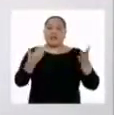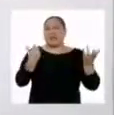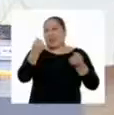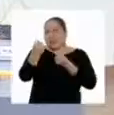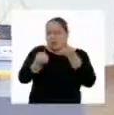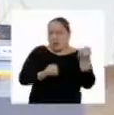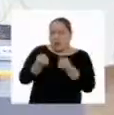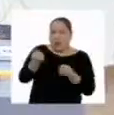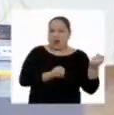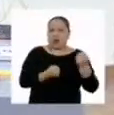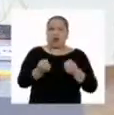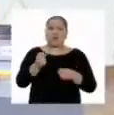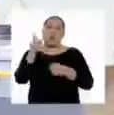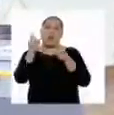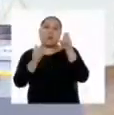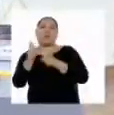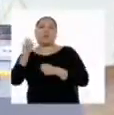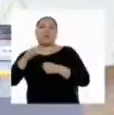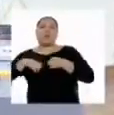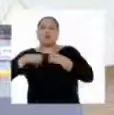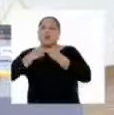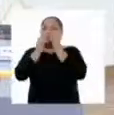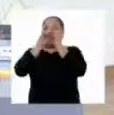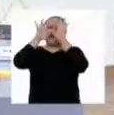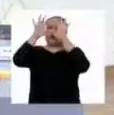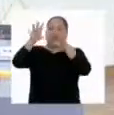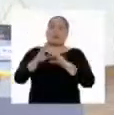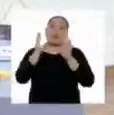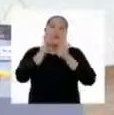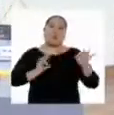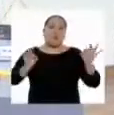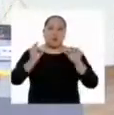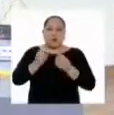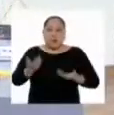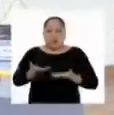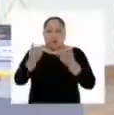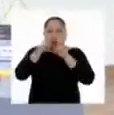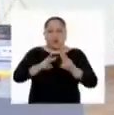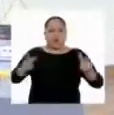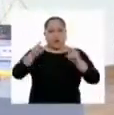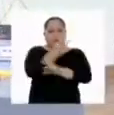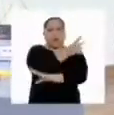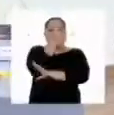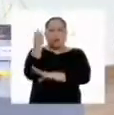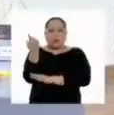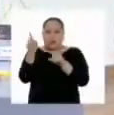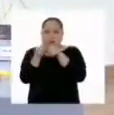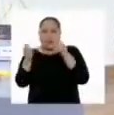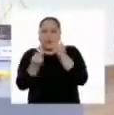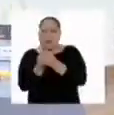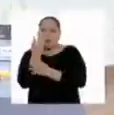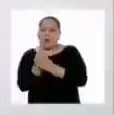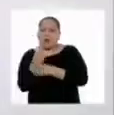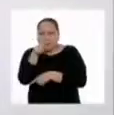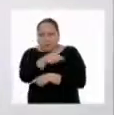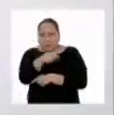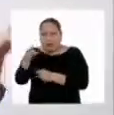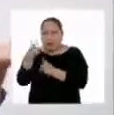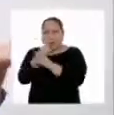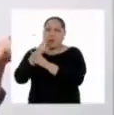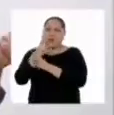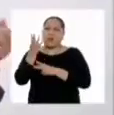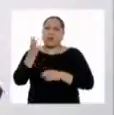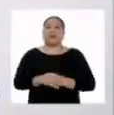vivos producimos. Ya es momento de que empecemos a valorar todo lo que los bosques y las plantas en general nos regalan. Hay que cuidarlos.